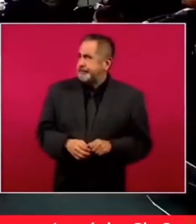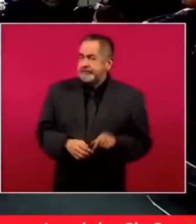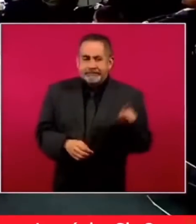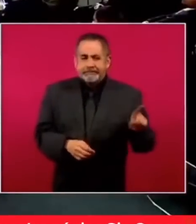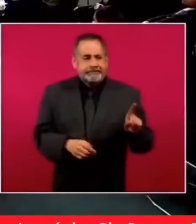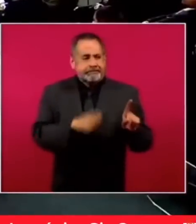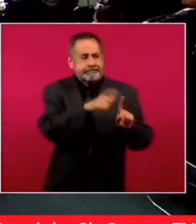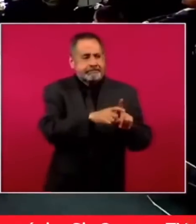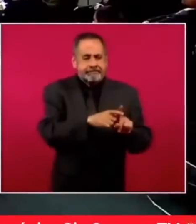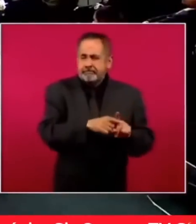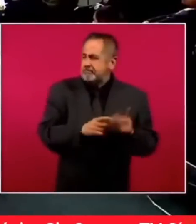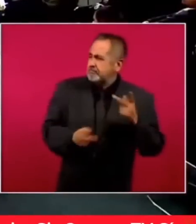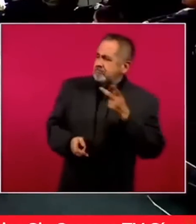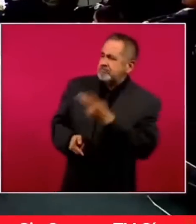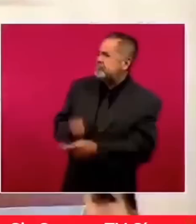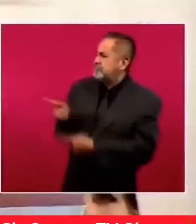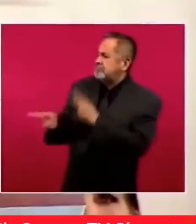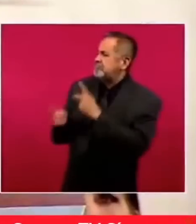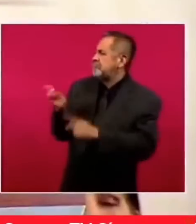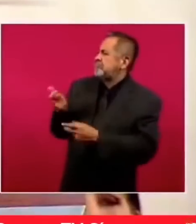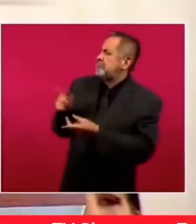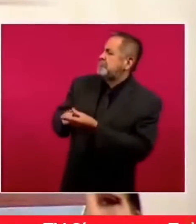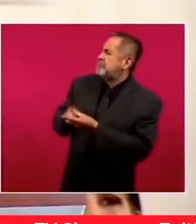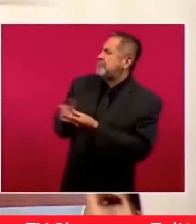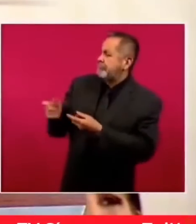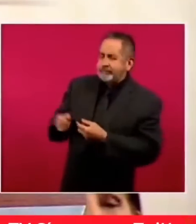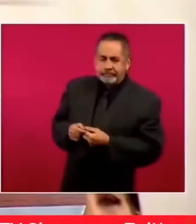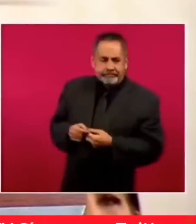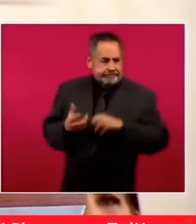cuestionar y